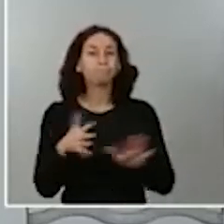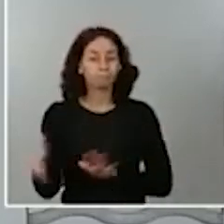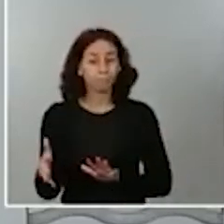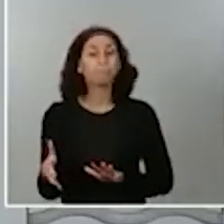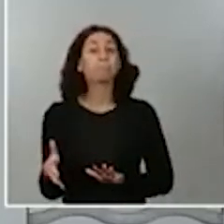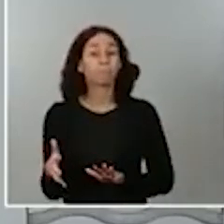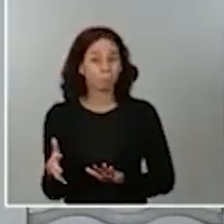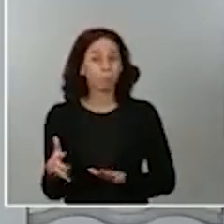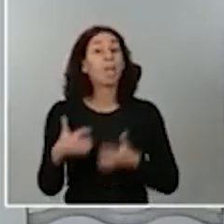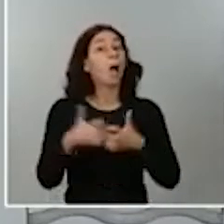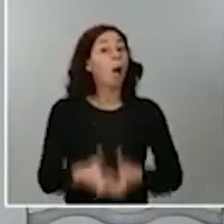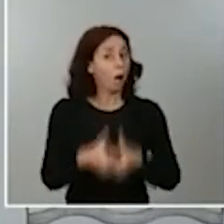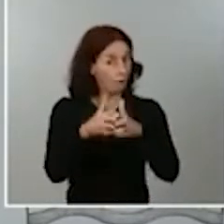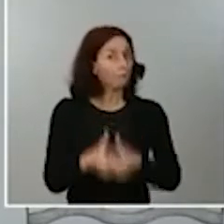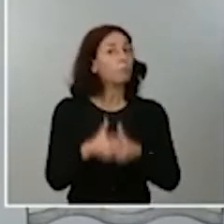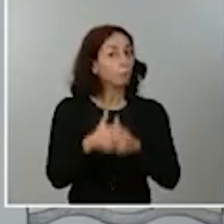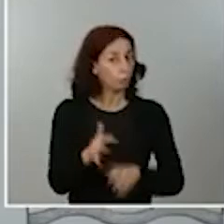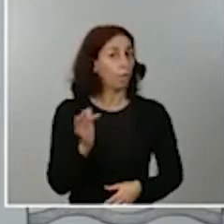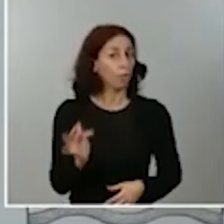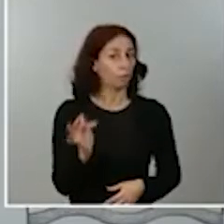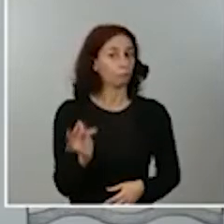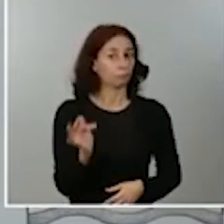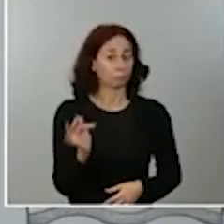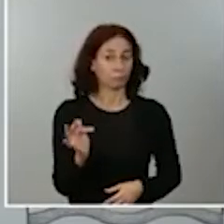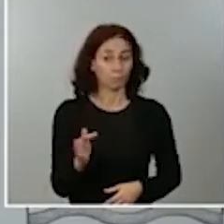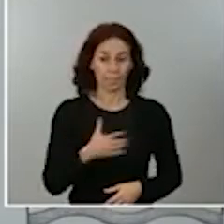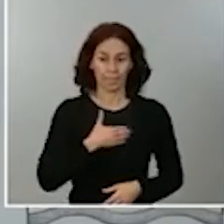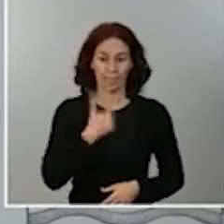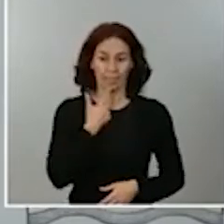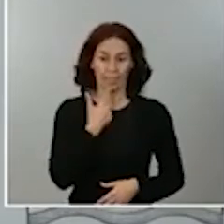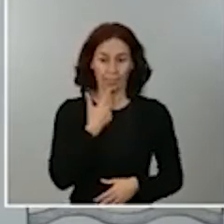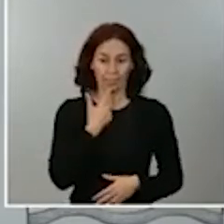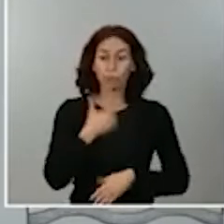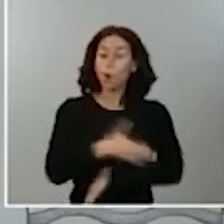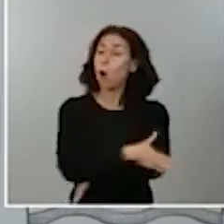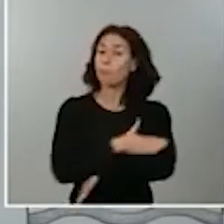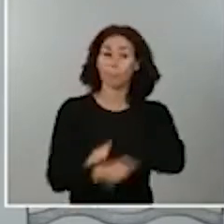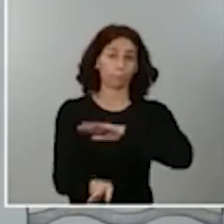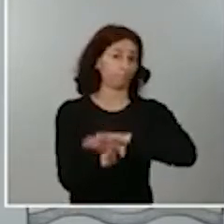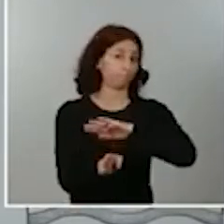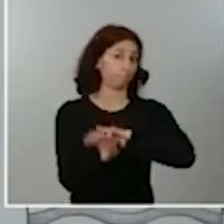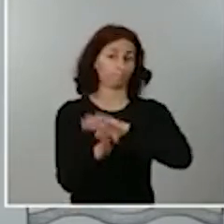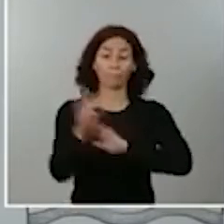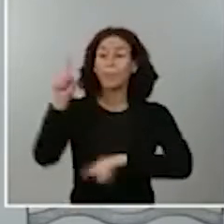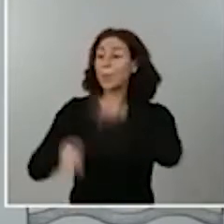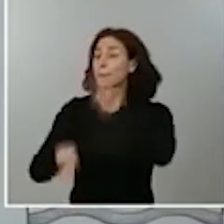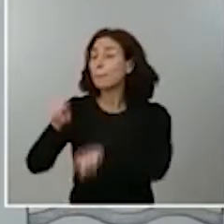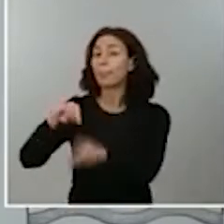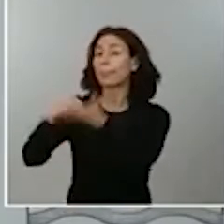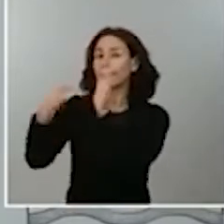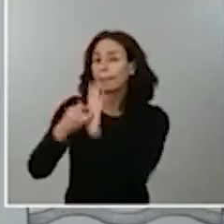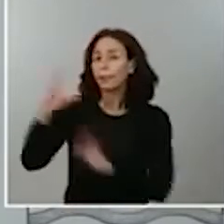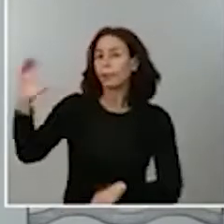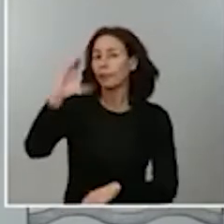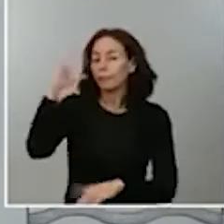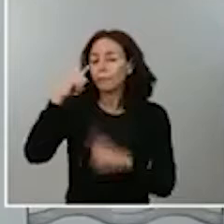funcionado. Y esto es lo que va a seguir haciendo el Gobierno, haciendo caso a las recomendaciones de los técnicos, de los científicos, de los expertos,